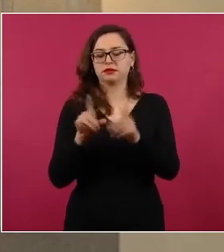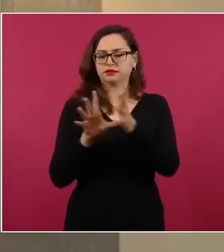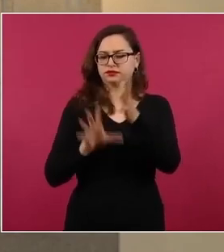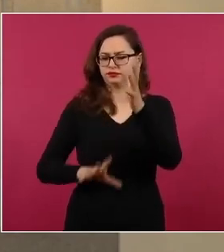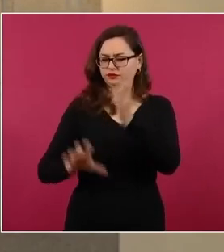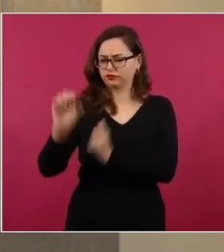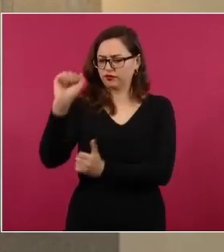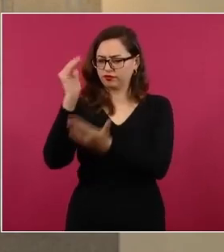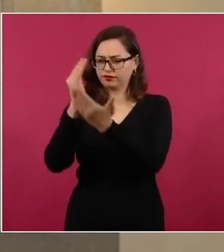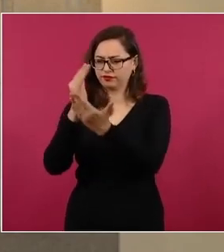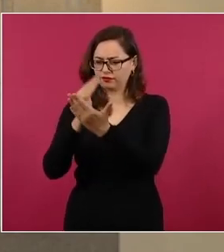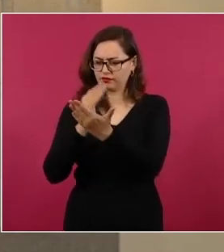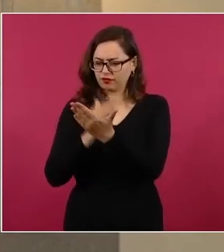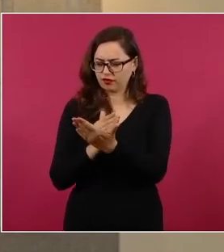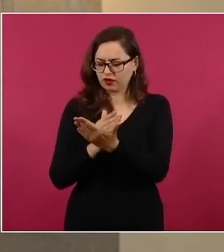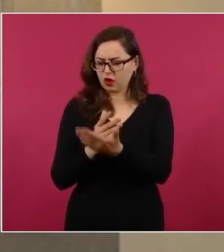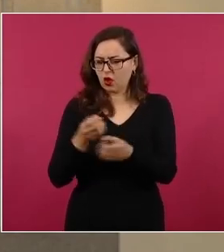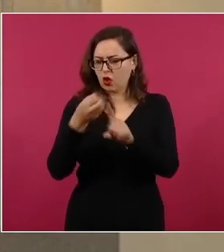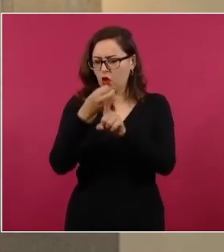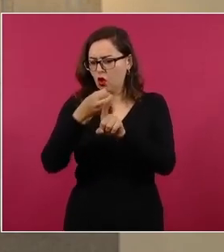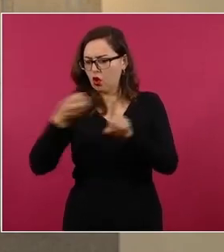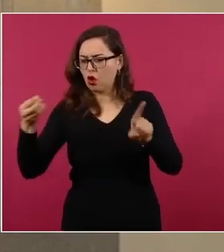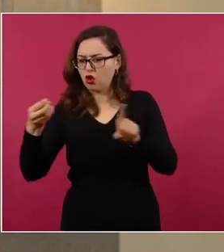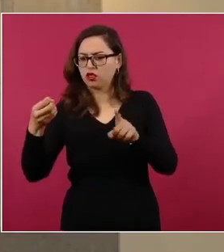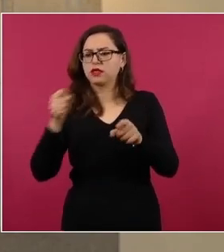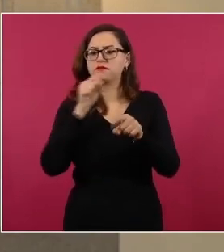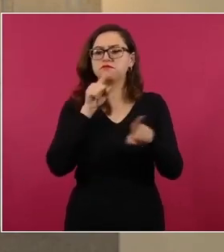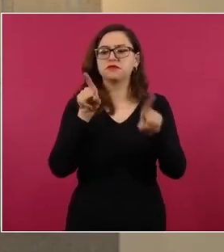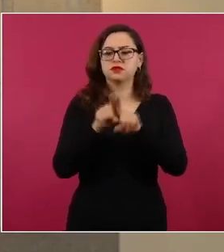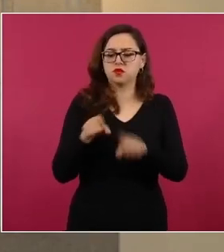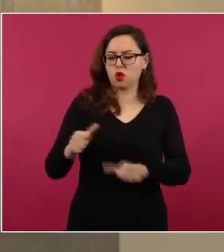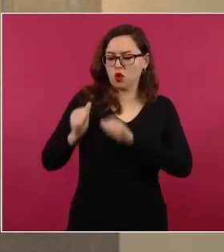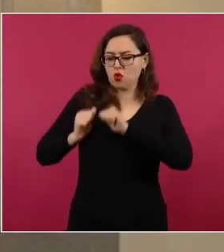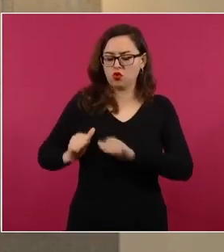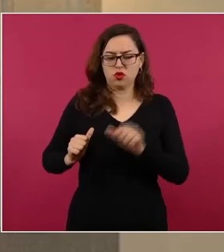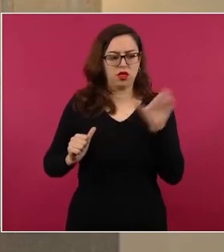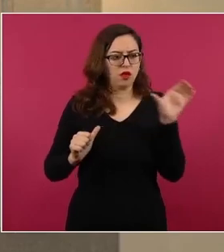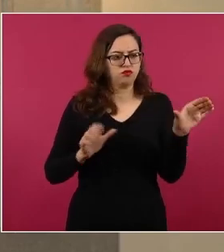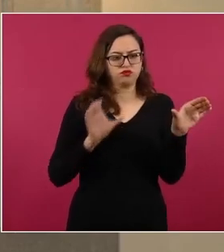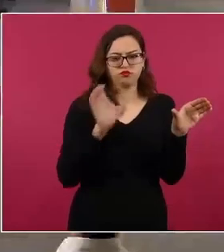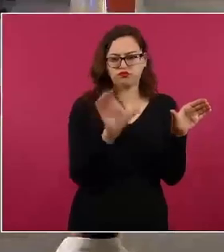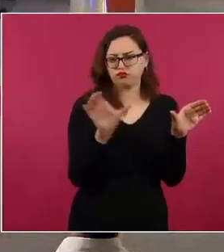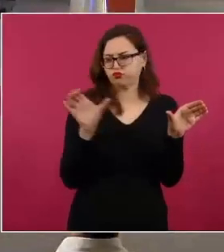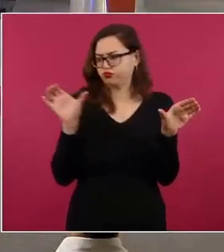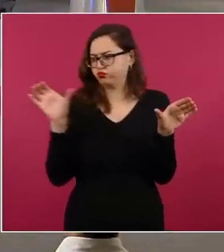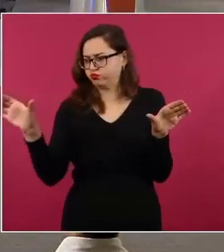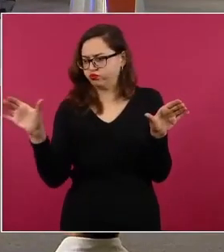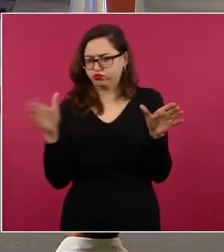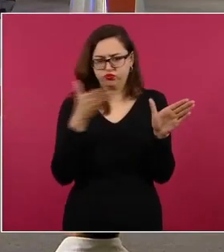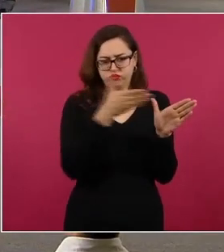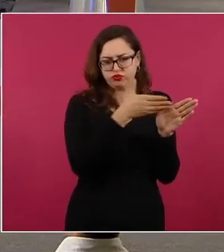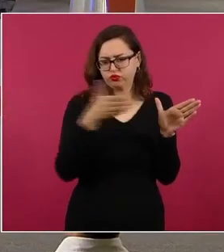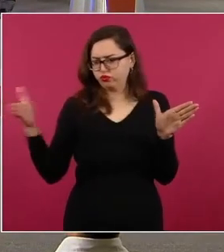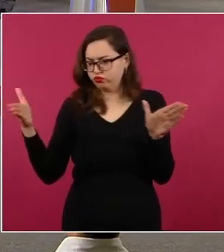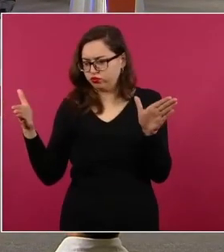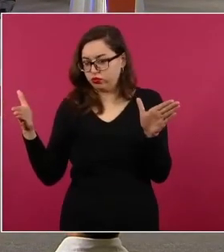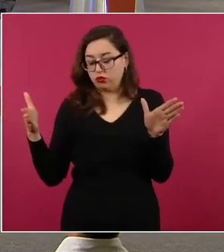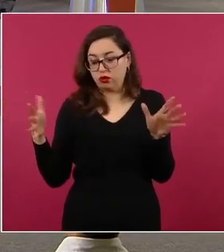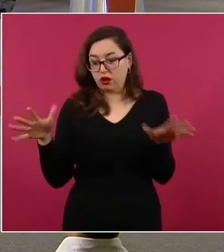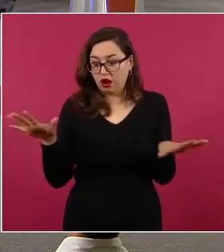cómo está organizada la división de poderes en nuestro país, podría ser incluso más grave que la misma medida.